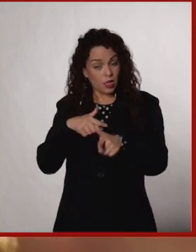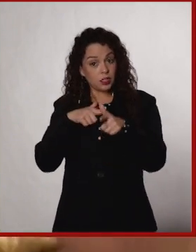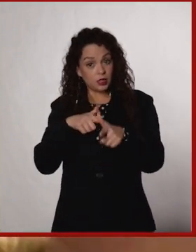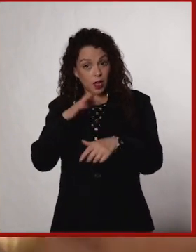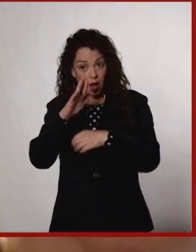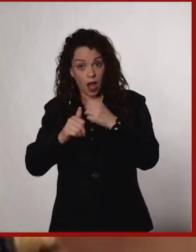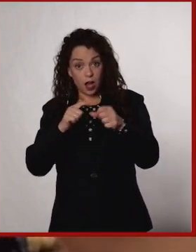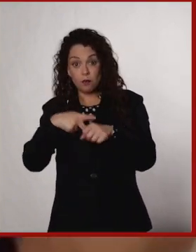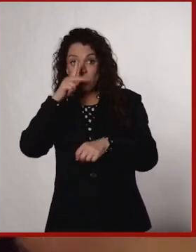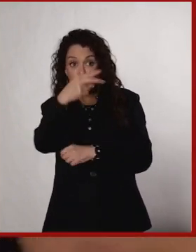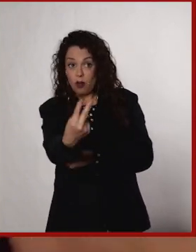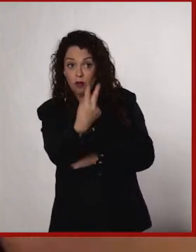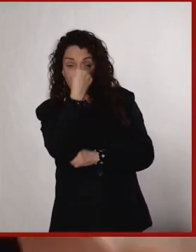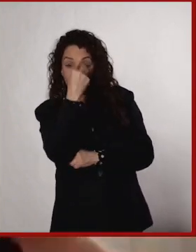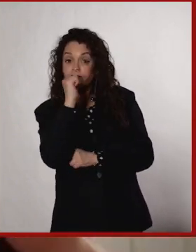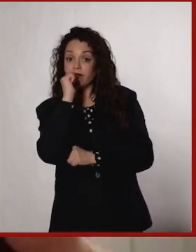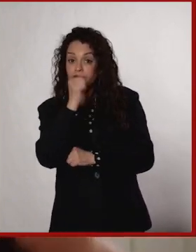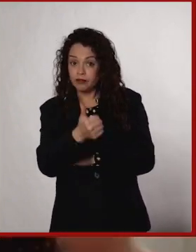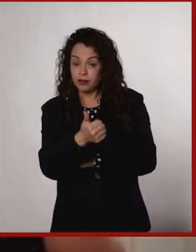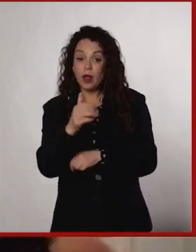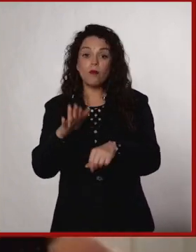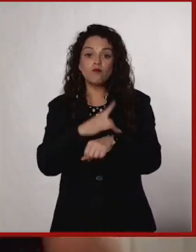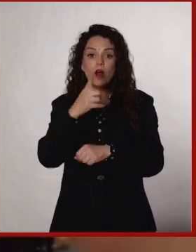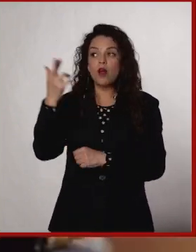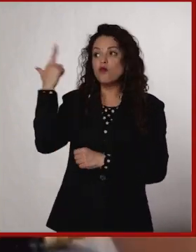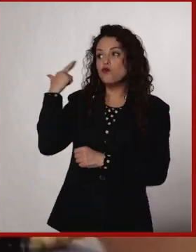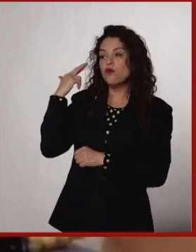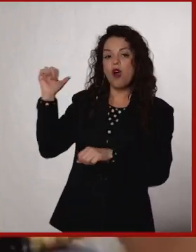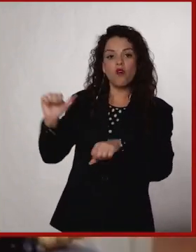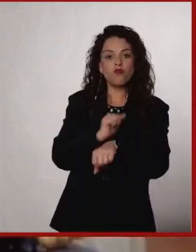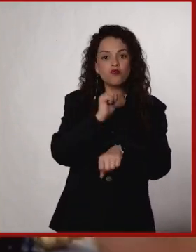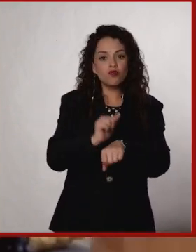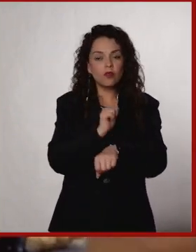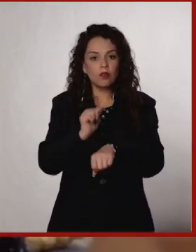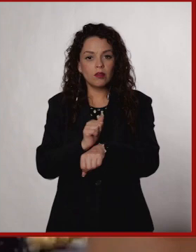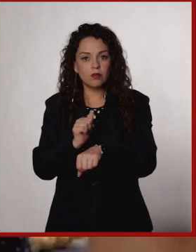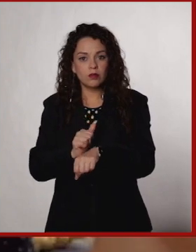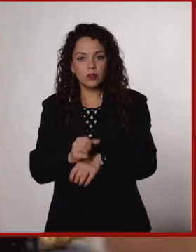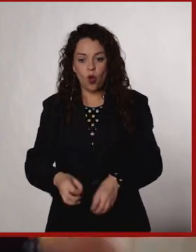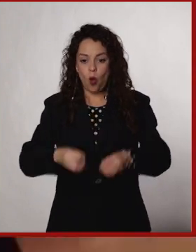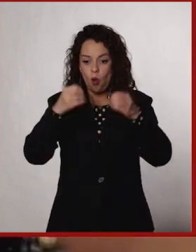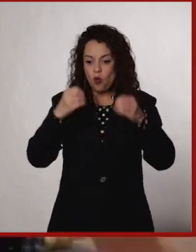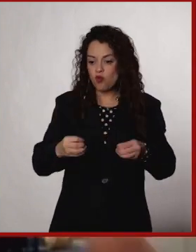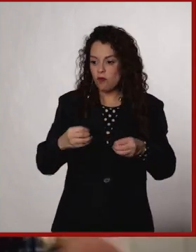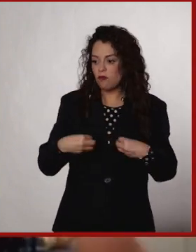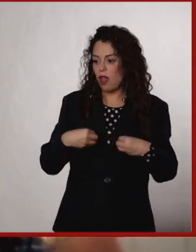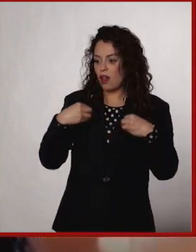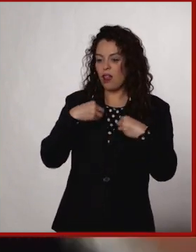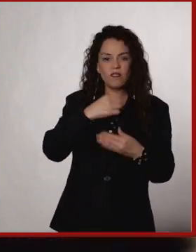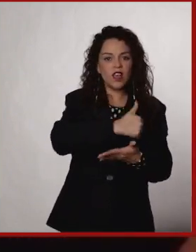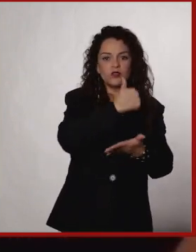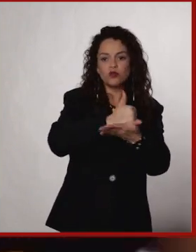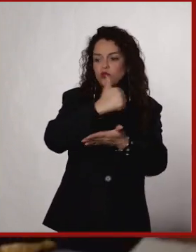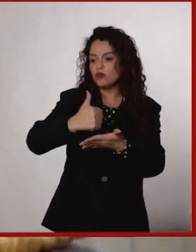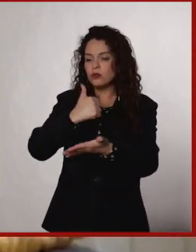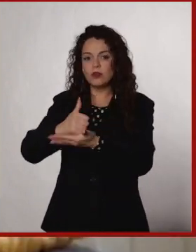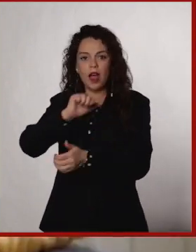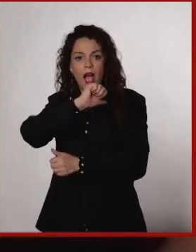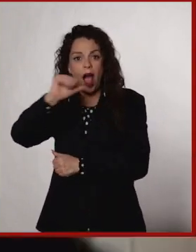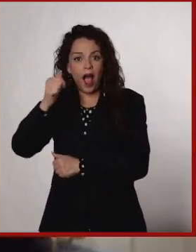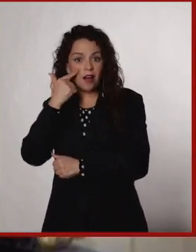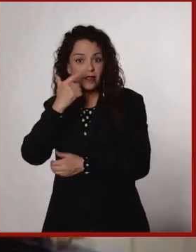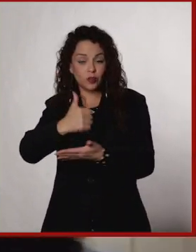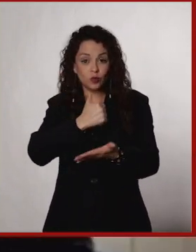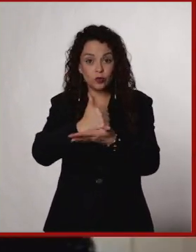la vida silvestre aquí sigue, puede ser que no la veas, porque el ruido de los coches y la vida ocupada de las ciudades mantiene al